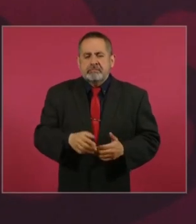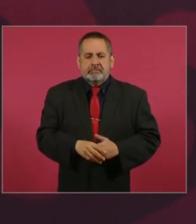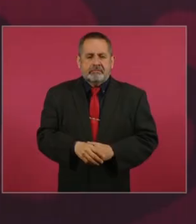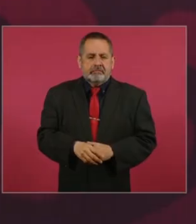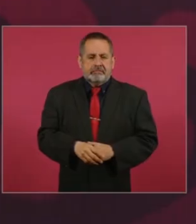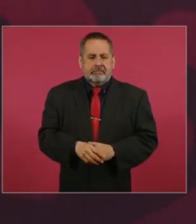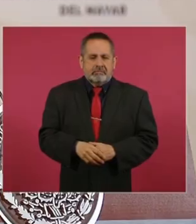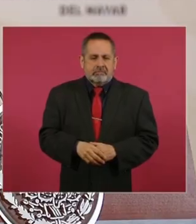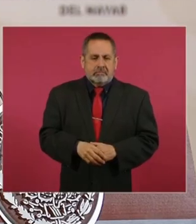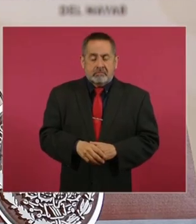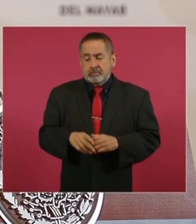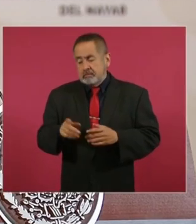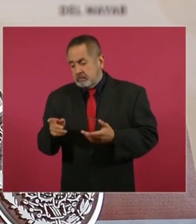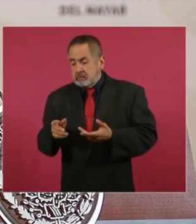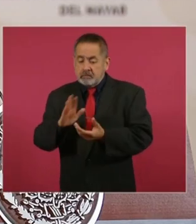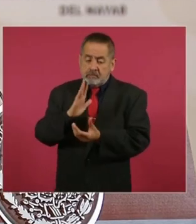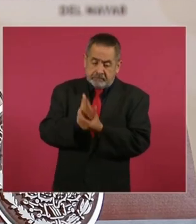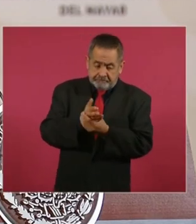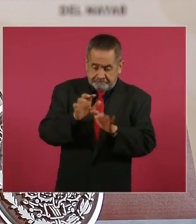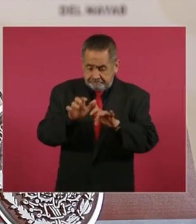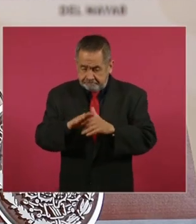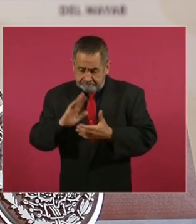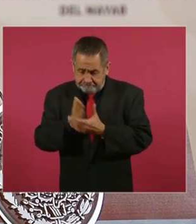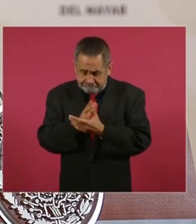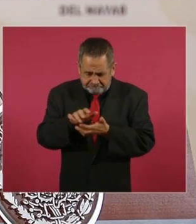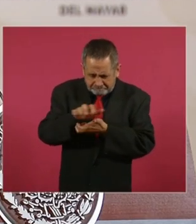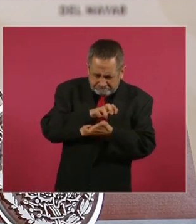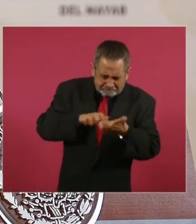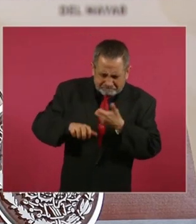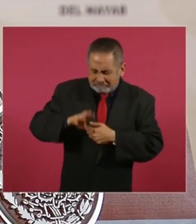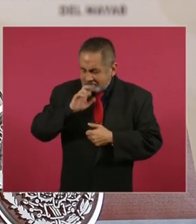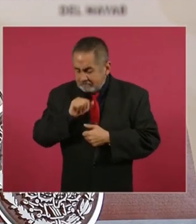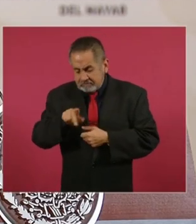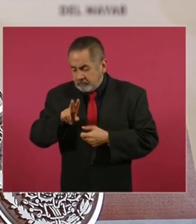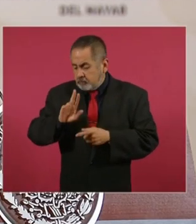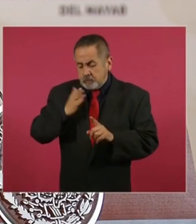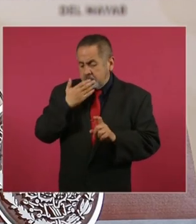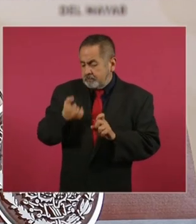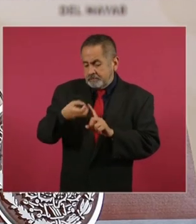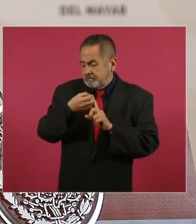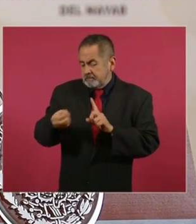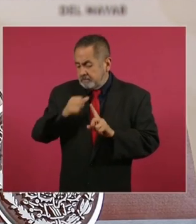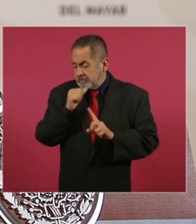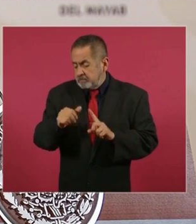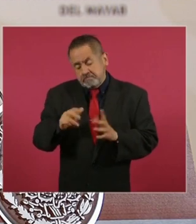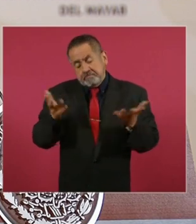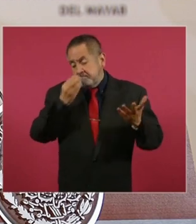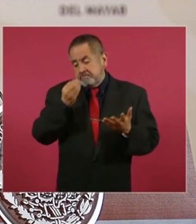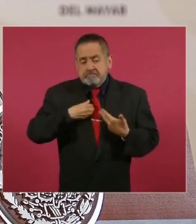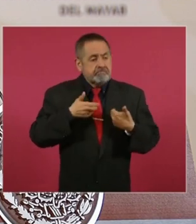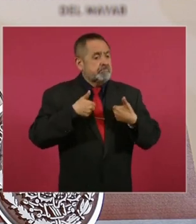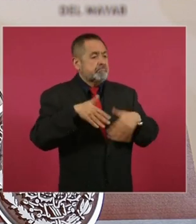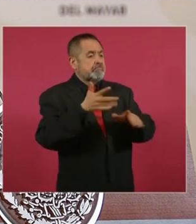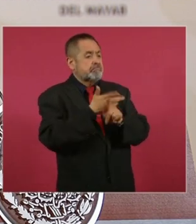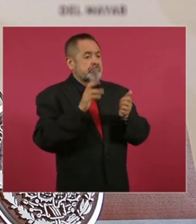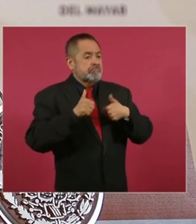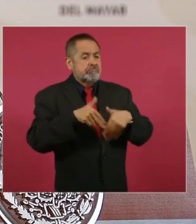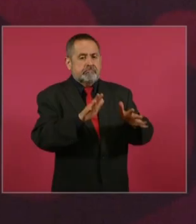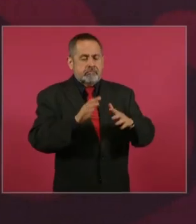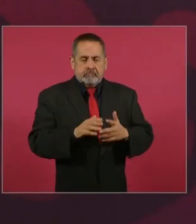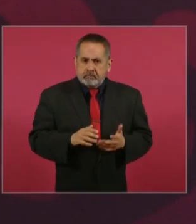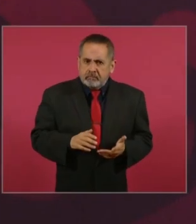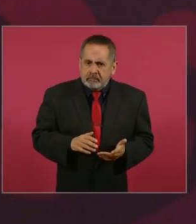Que no se integraron bien las investigaciones, las